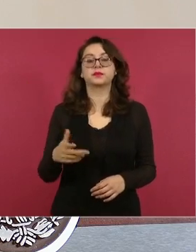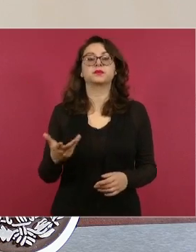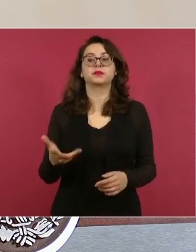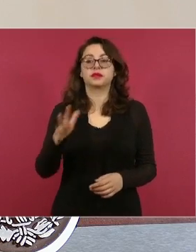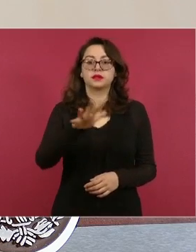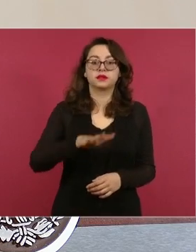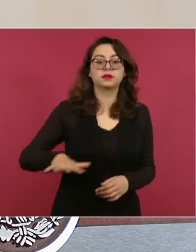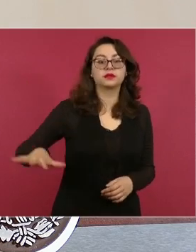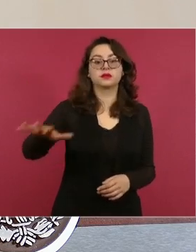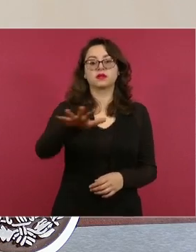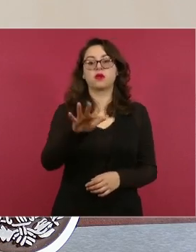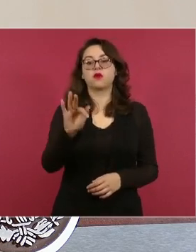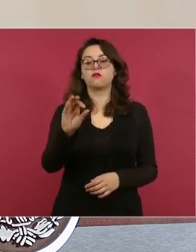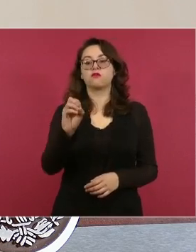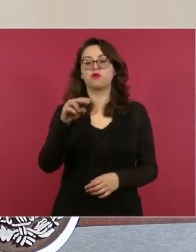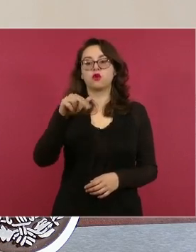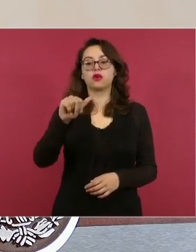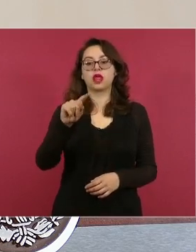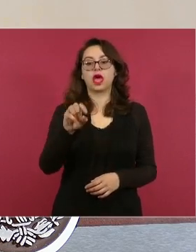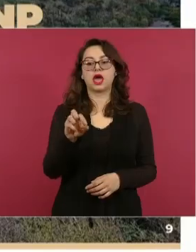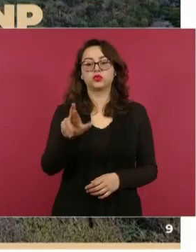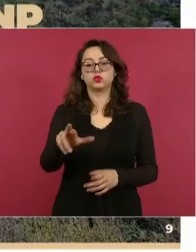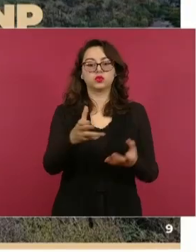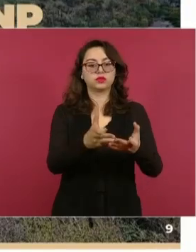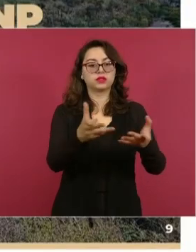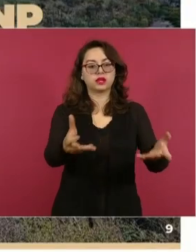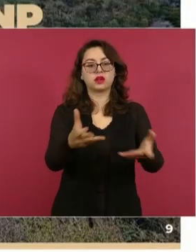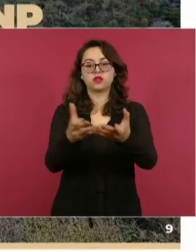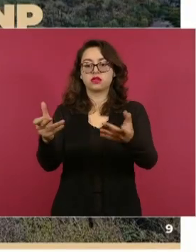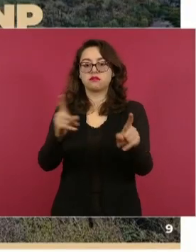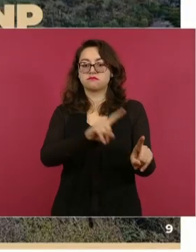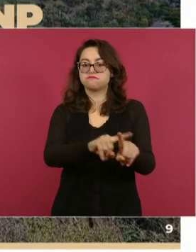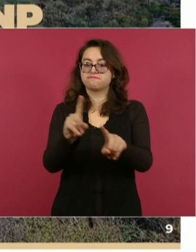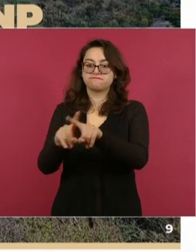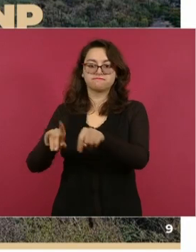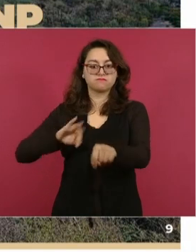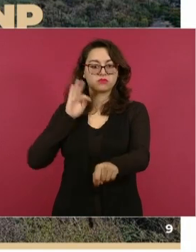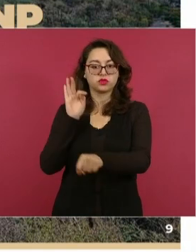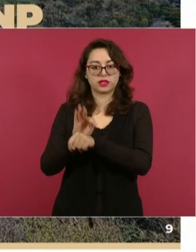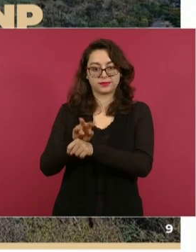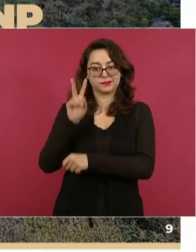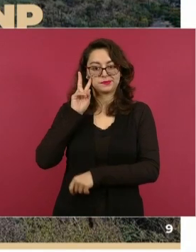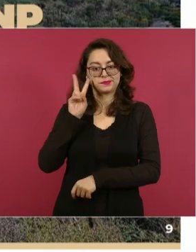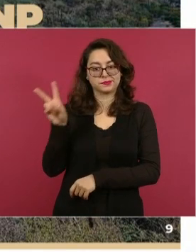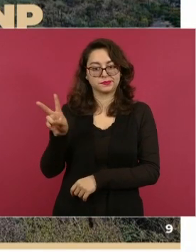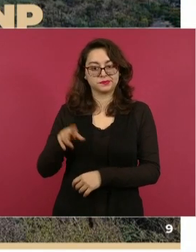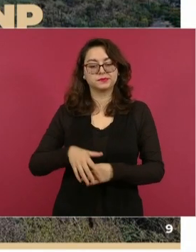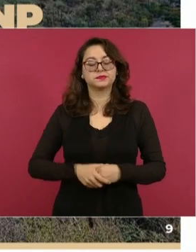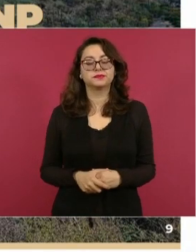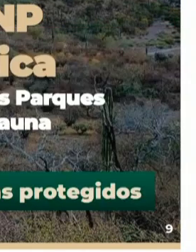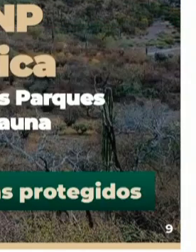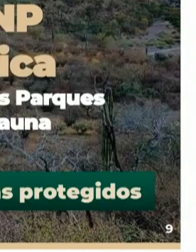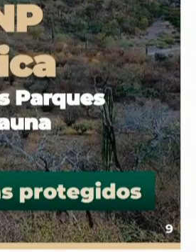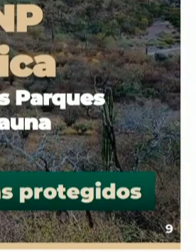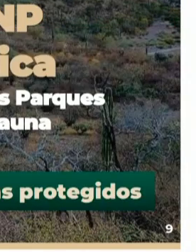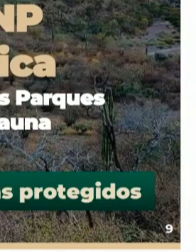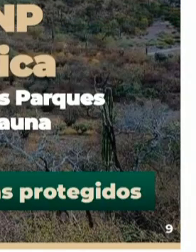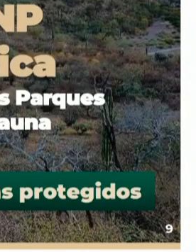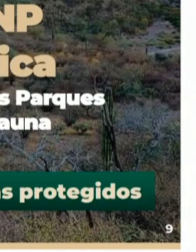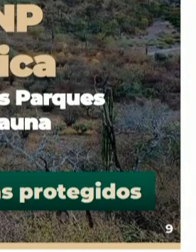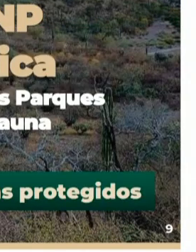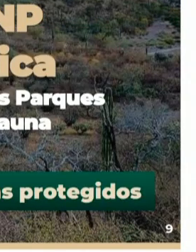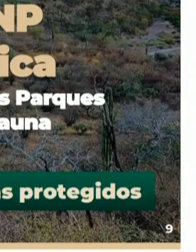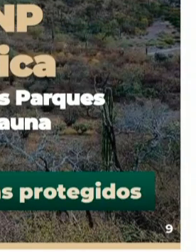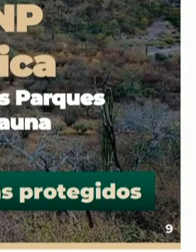pertenecían a Fonatur, crear áreas naturales protegidas. Son 17 mil 918 hectáreas,